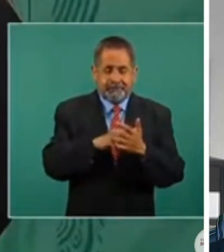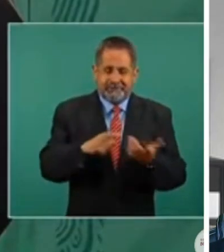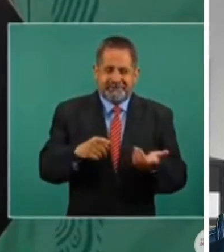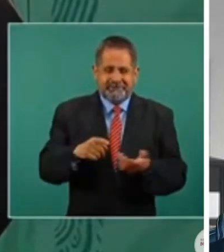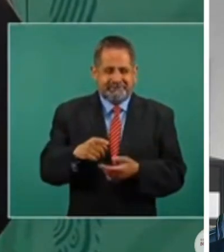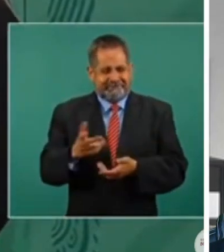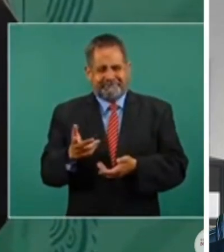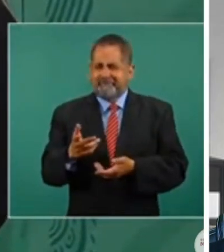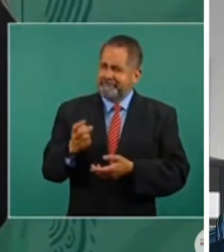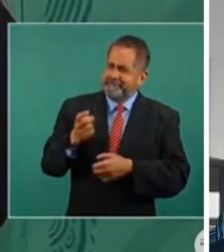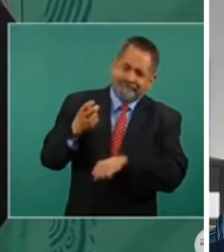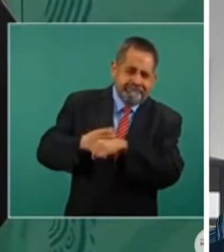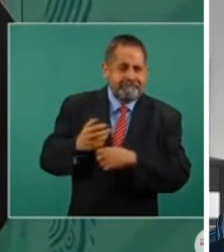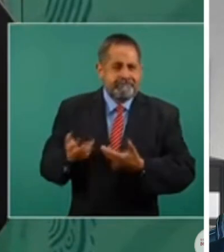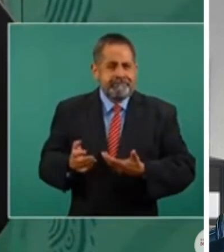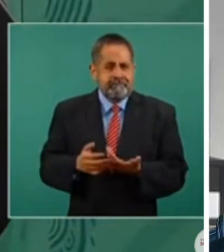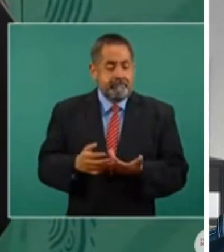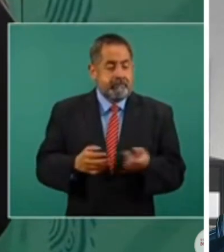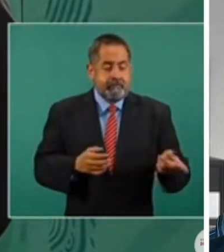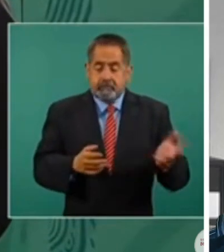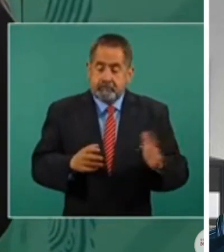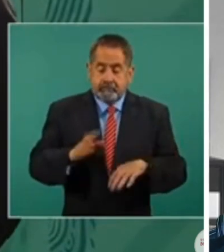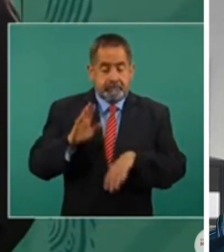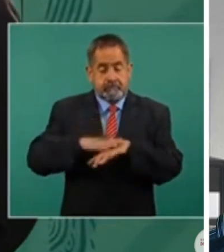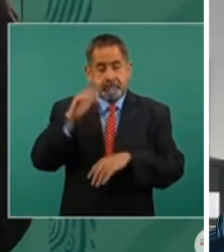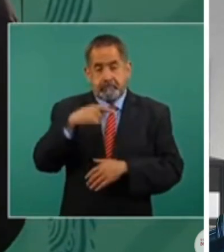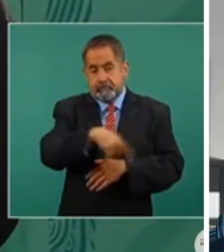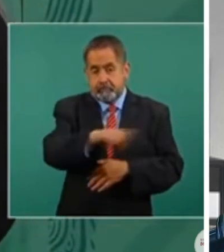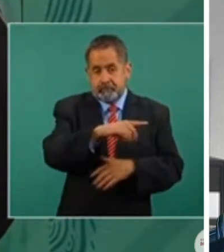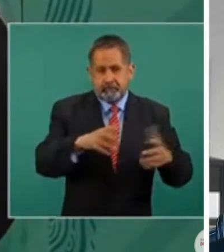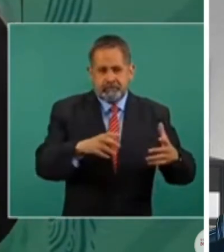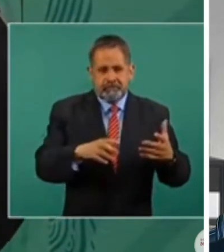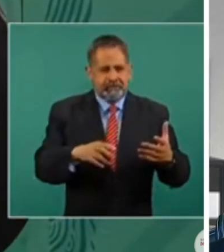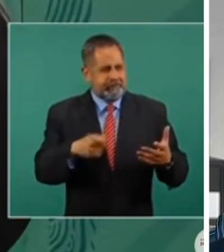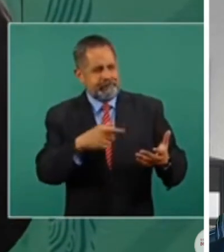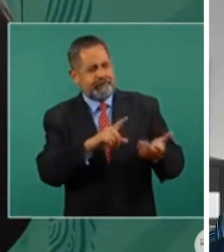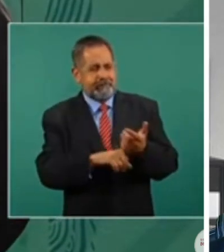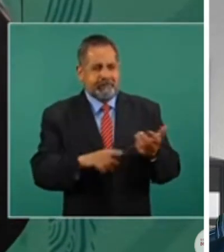por lo general, el conservador es facho.